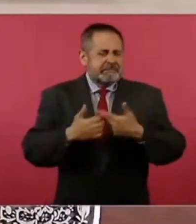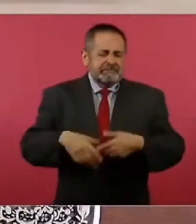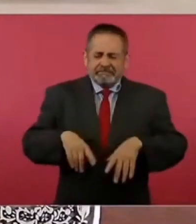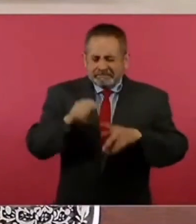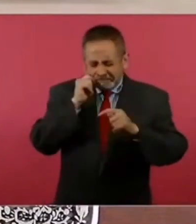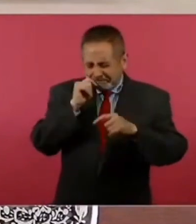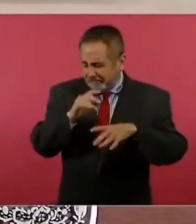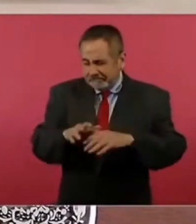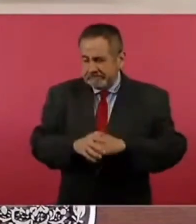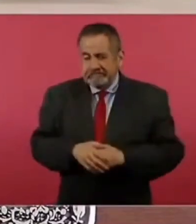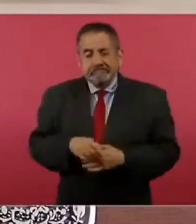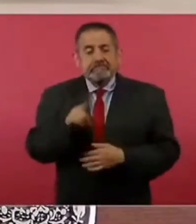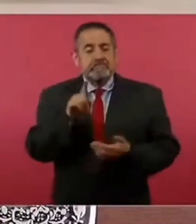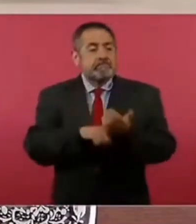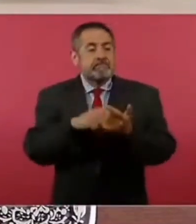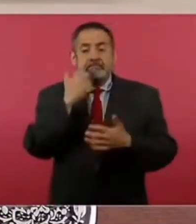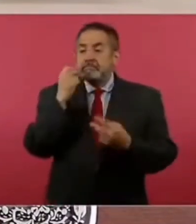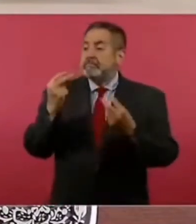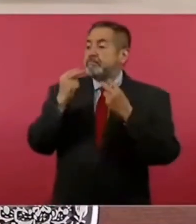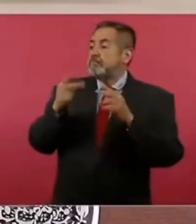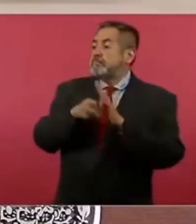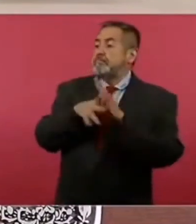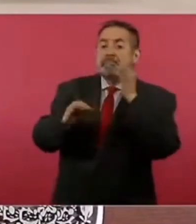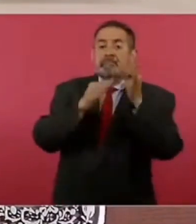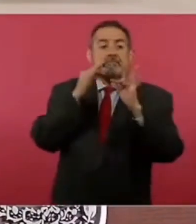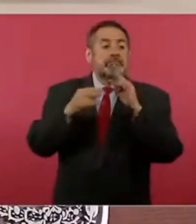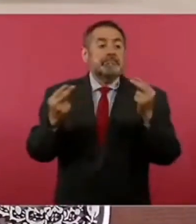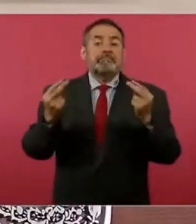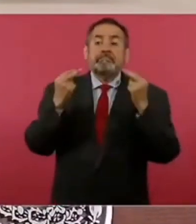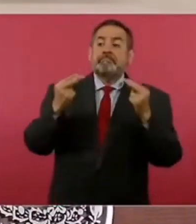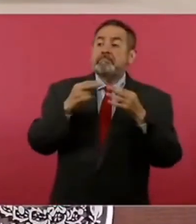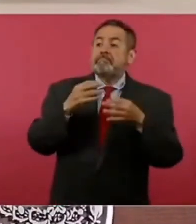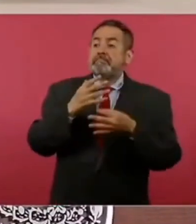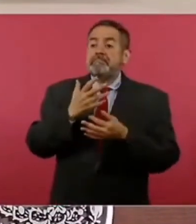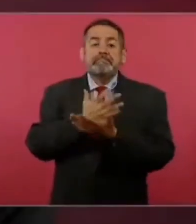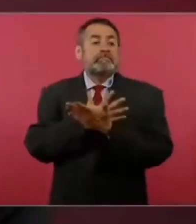Quieren noticia espectacular.